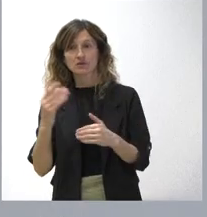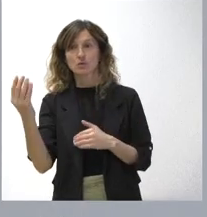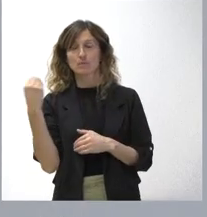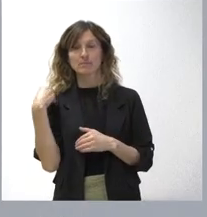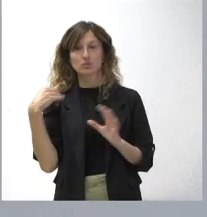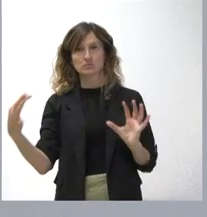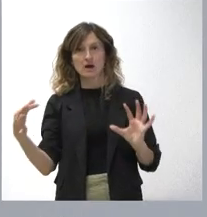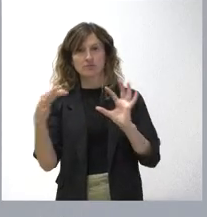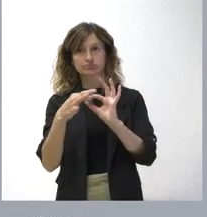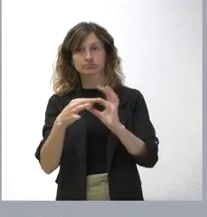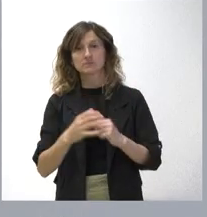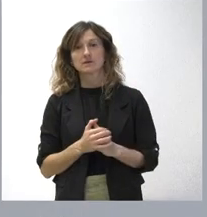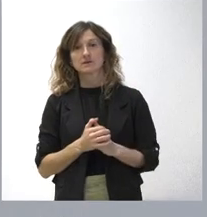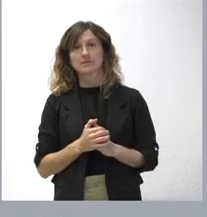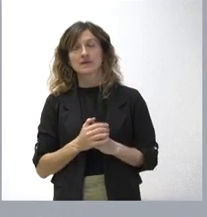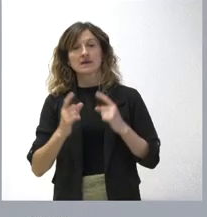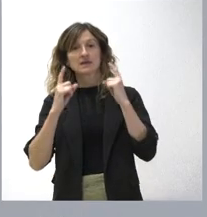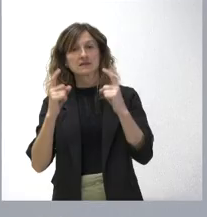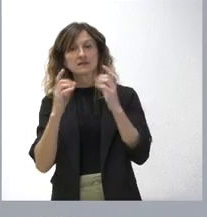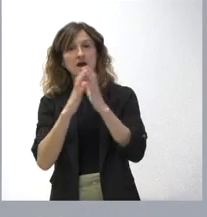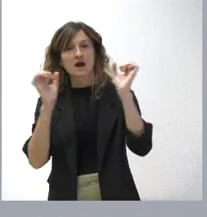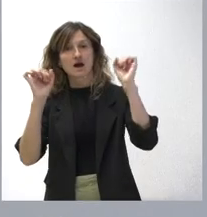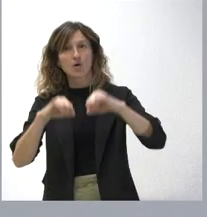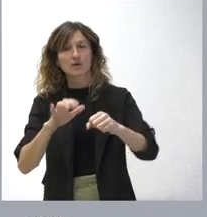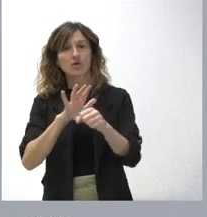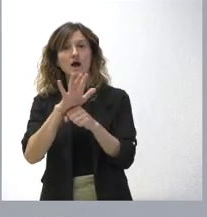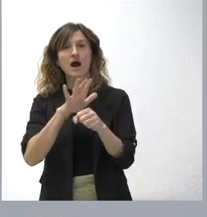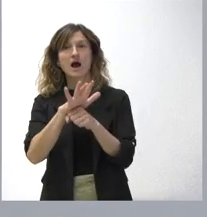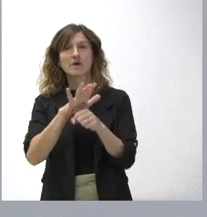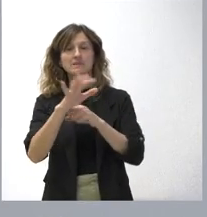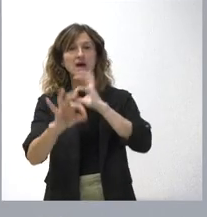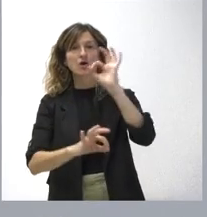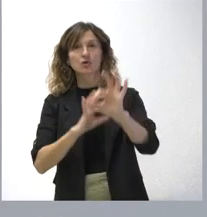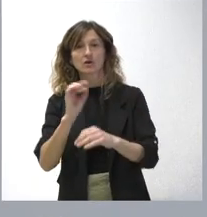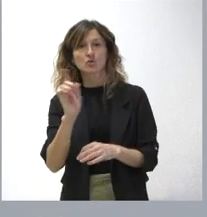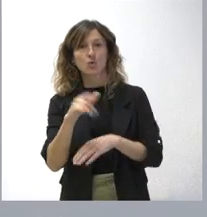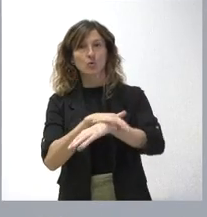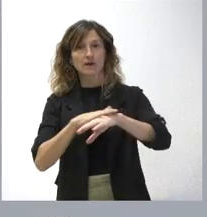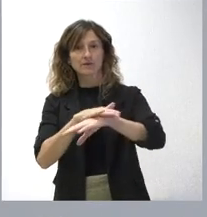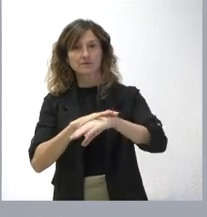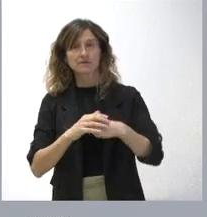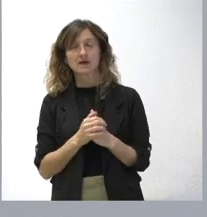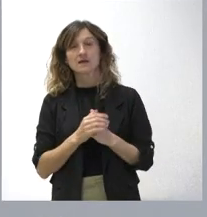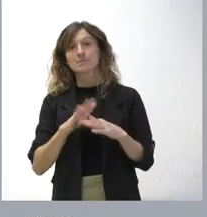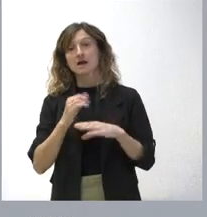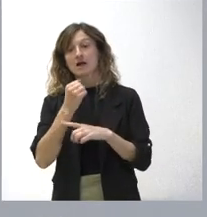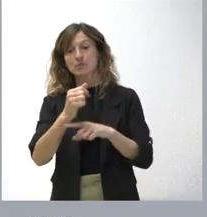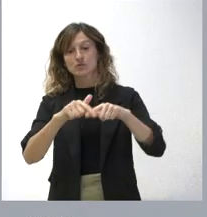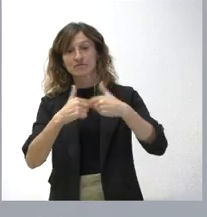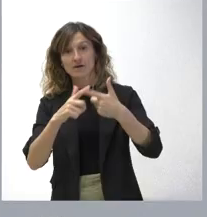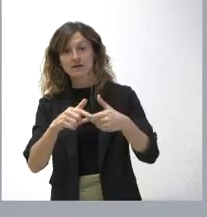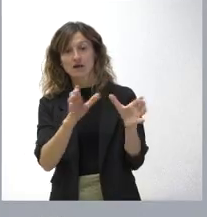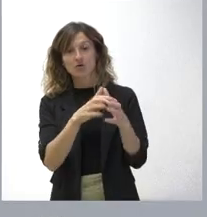usted señala– para intentar un acuerdo en el ámbito de las organizaciones no gubernamentales de apoyo a las familias y